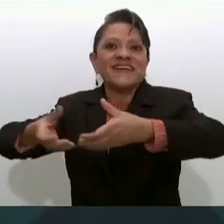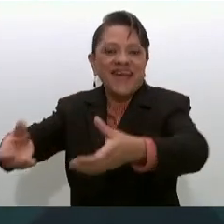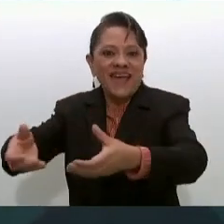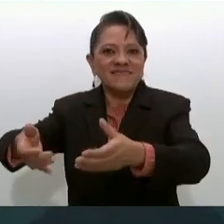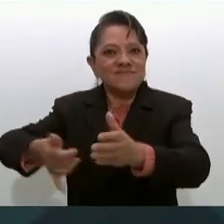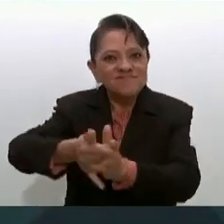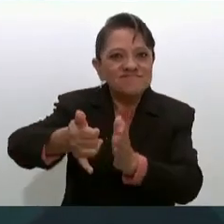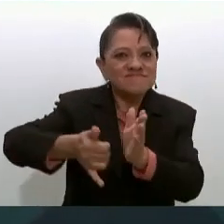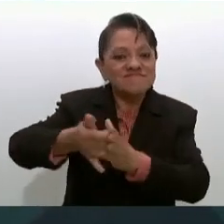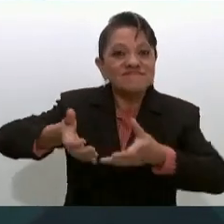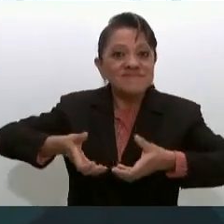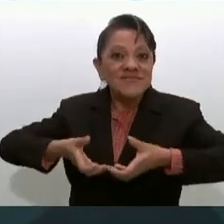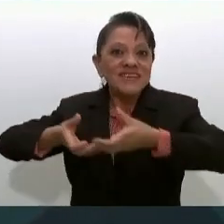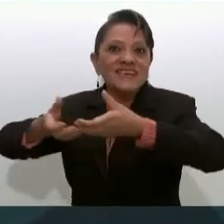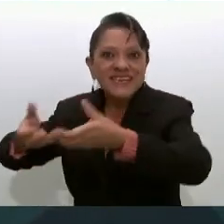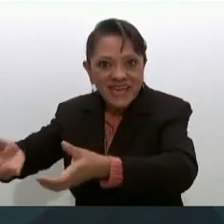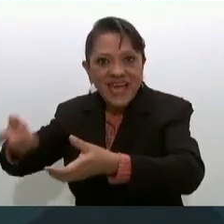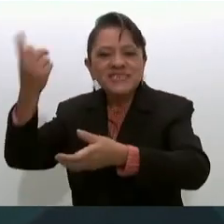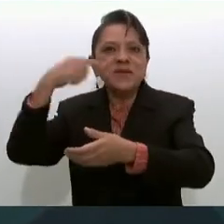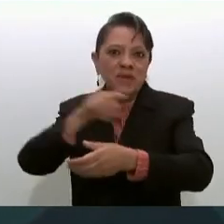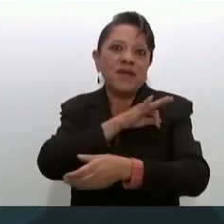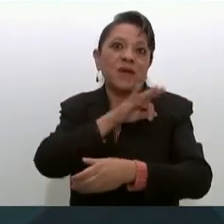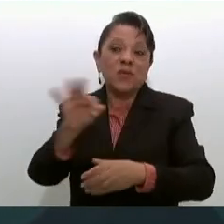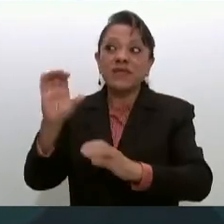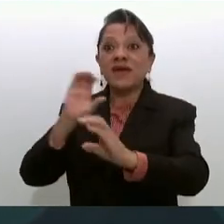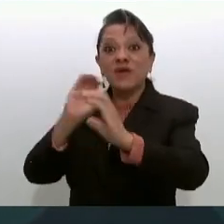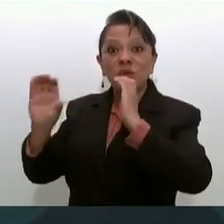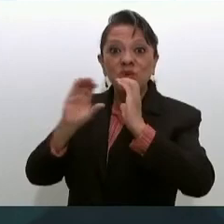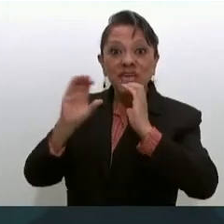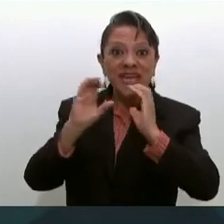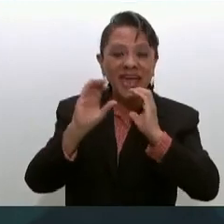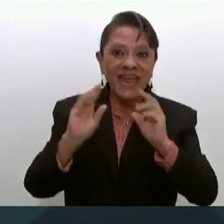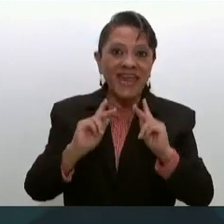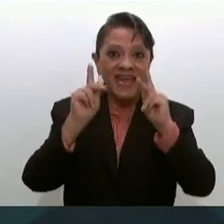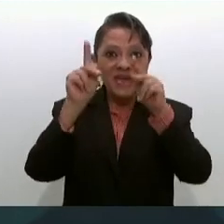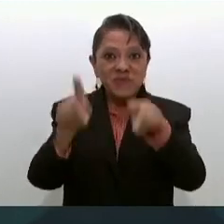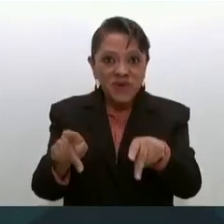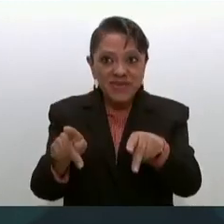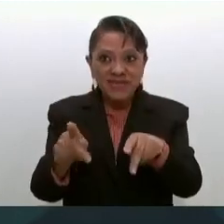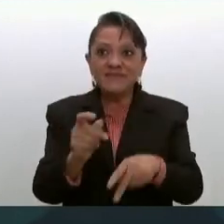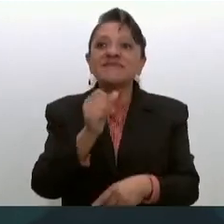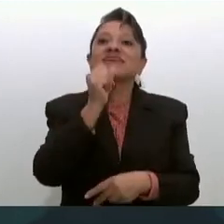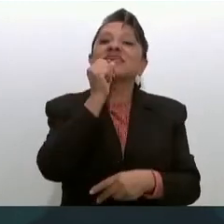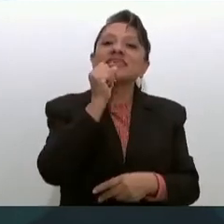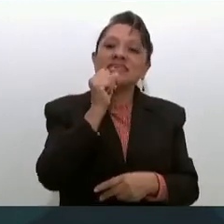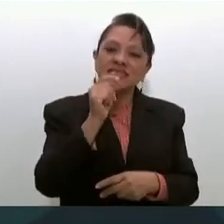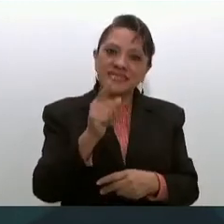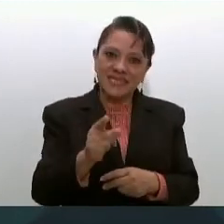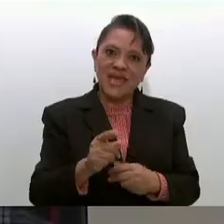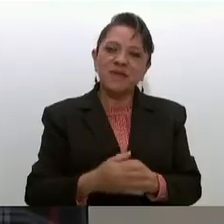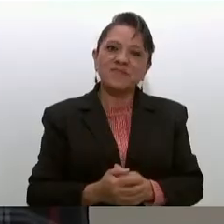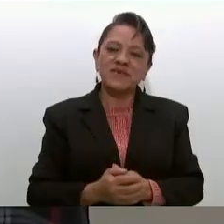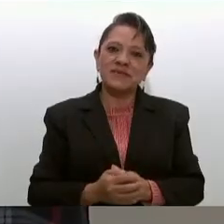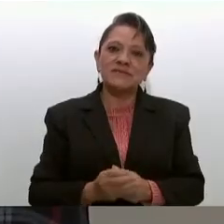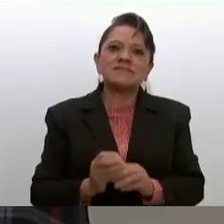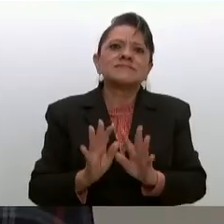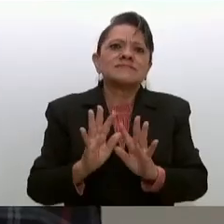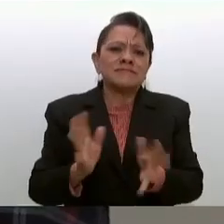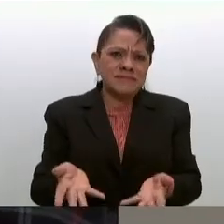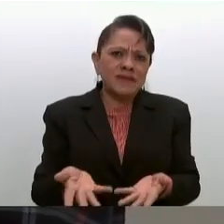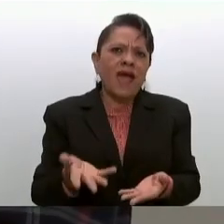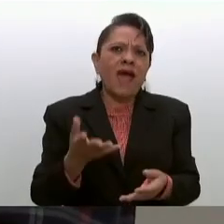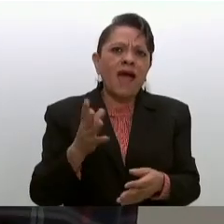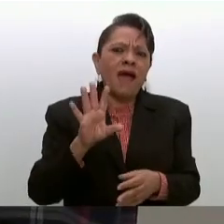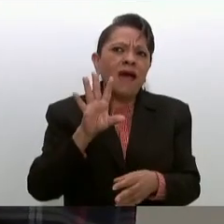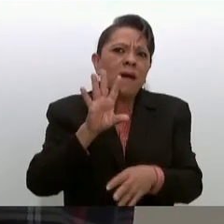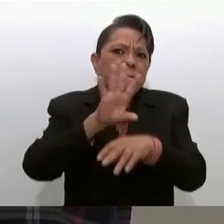garantizar la comunicación y también se han conseguido permisos